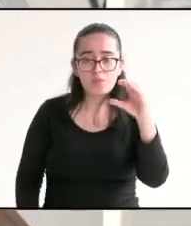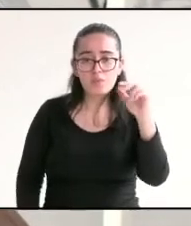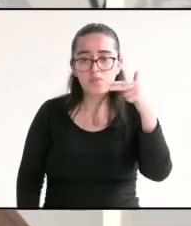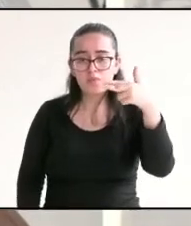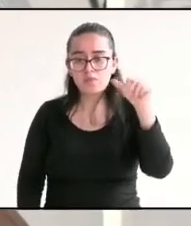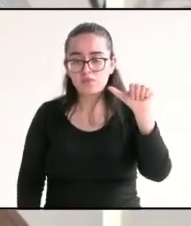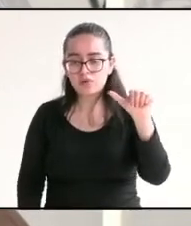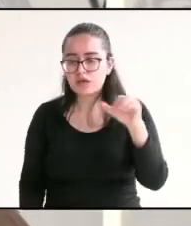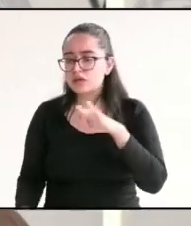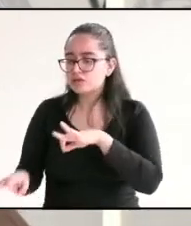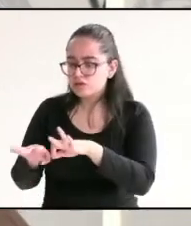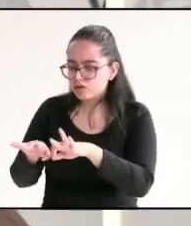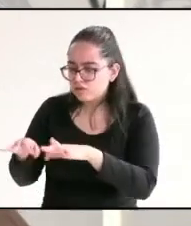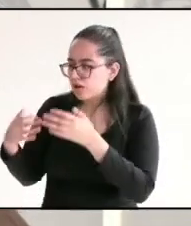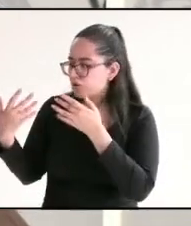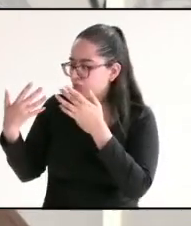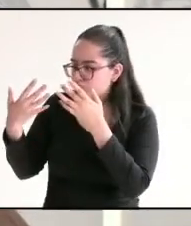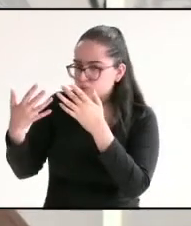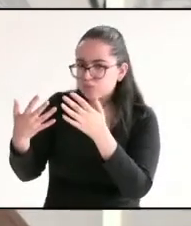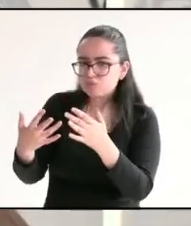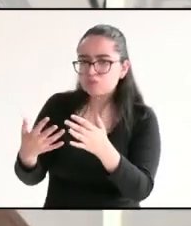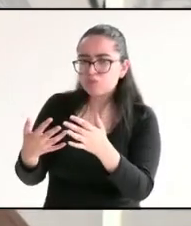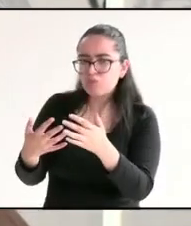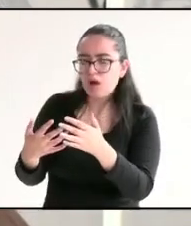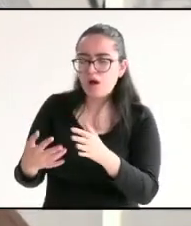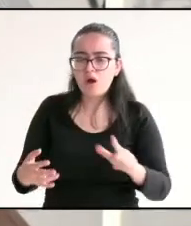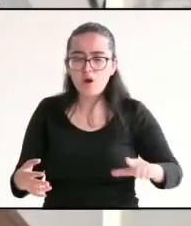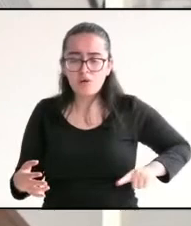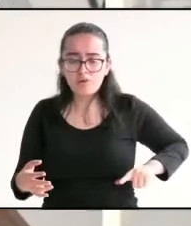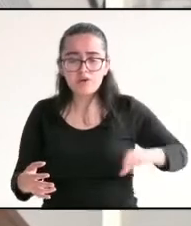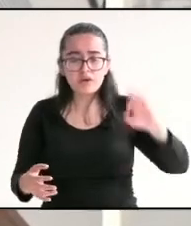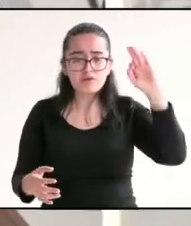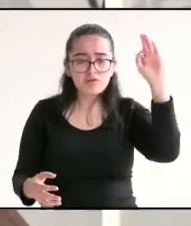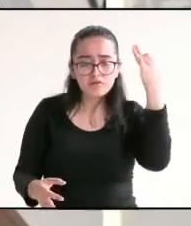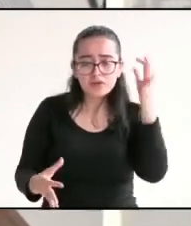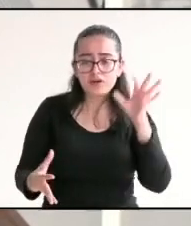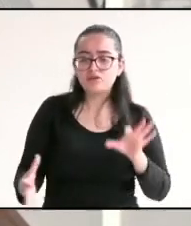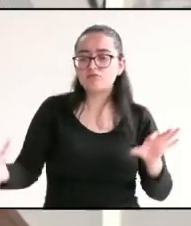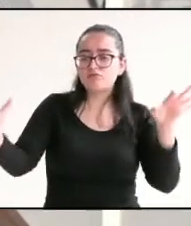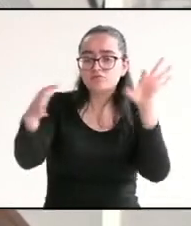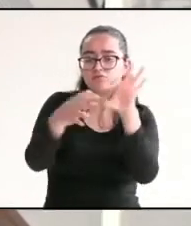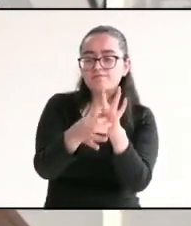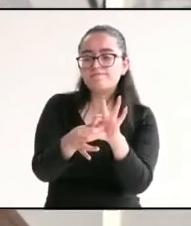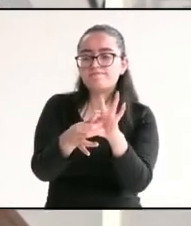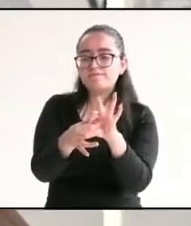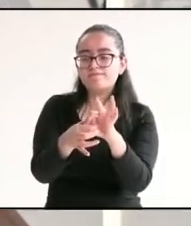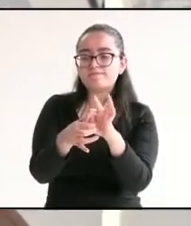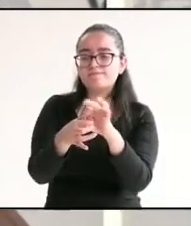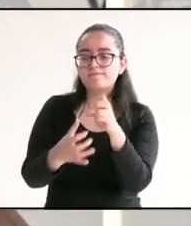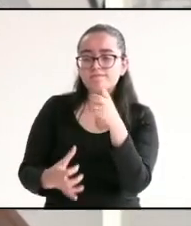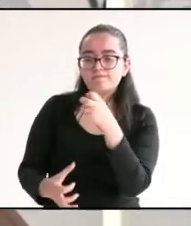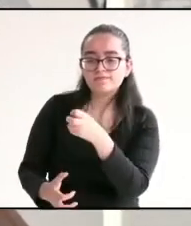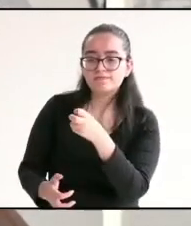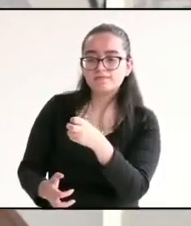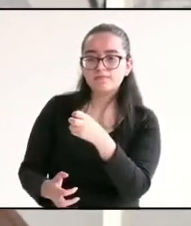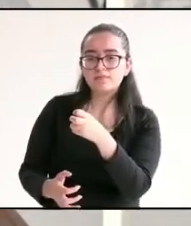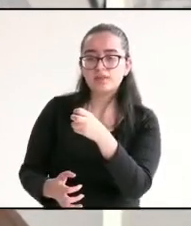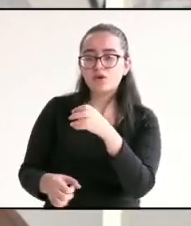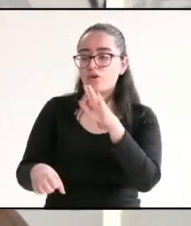para que en coordinación con el gobierno federal se tenga ese dragado y traiga más beneficios a la